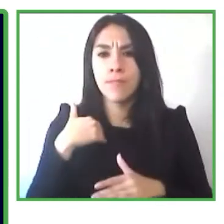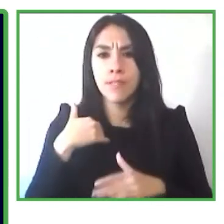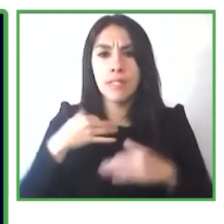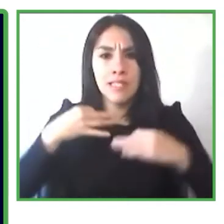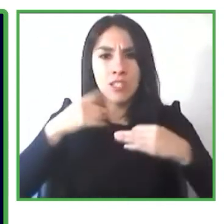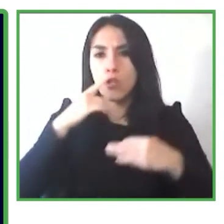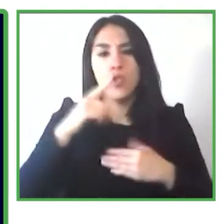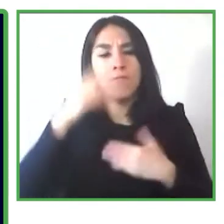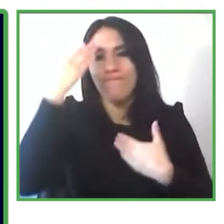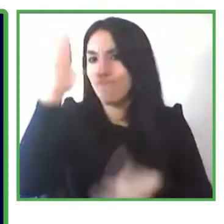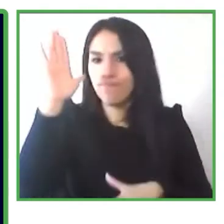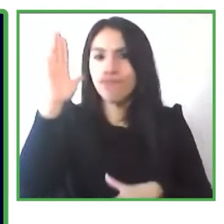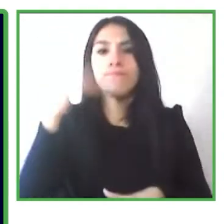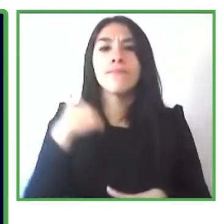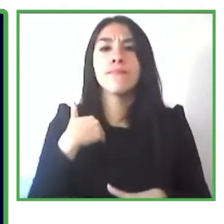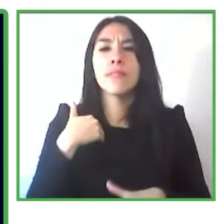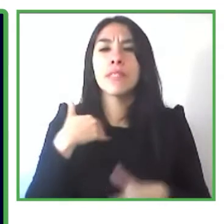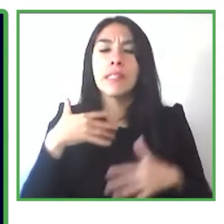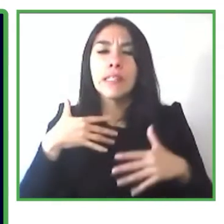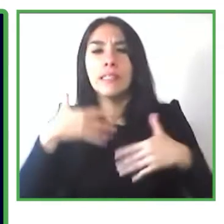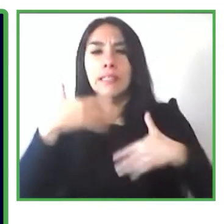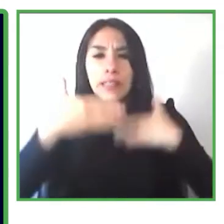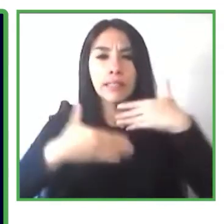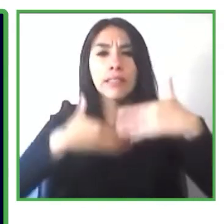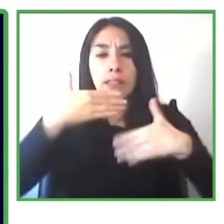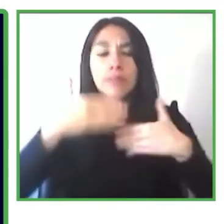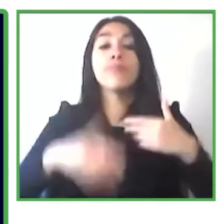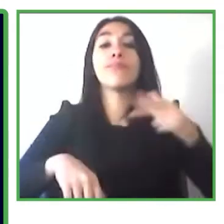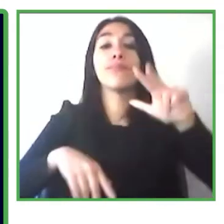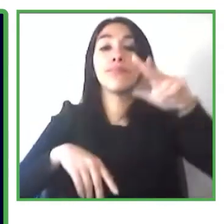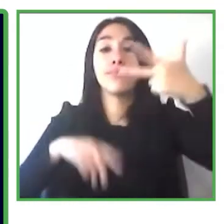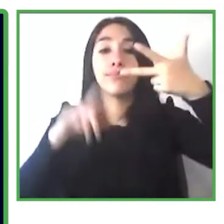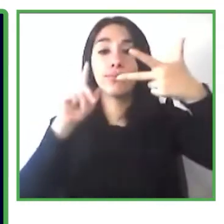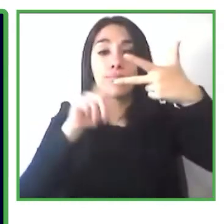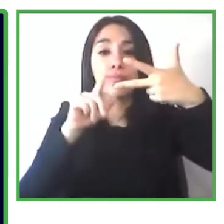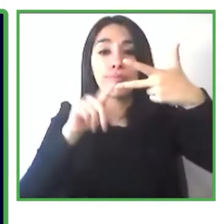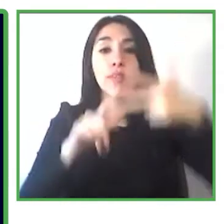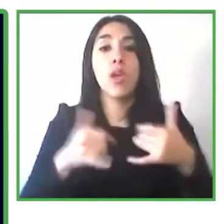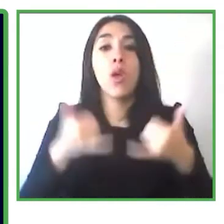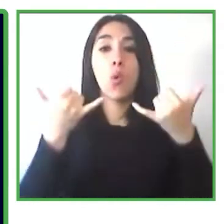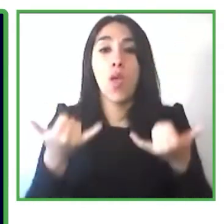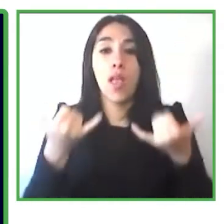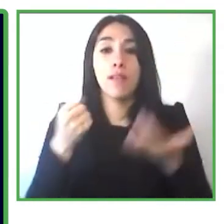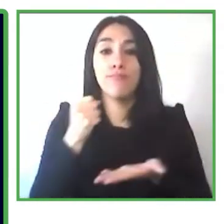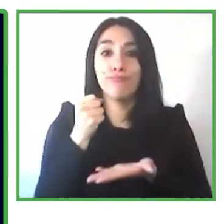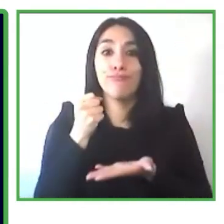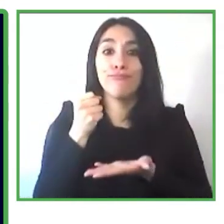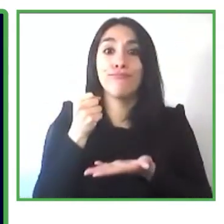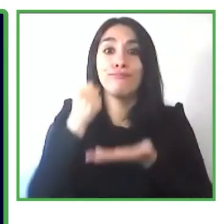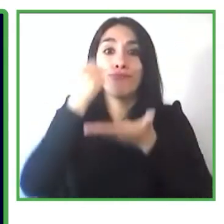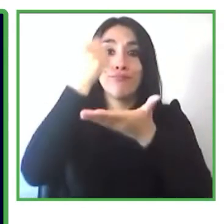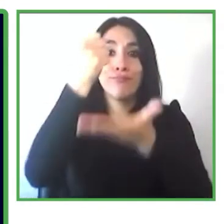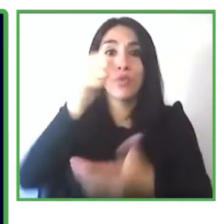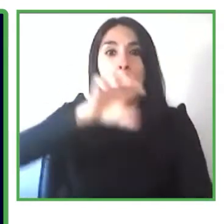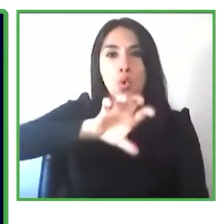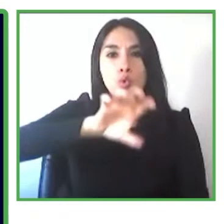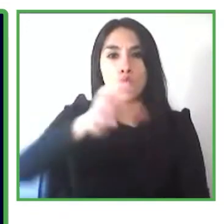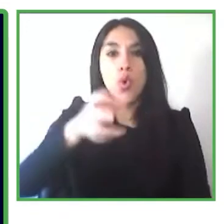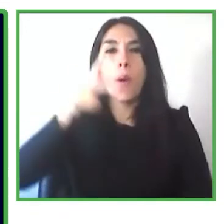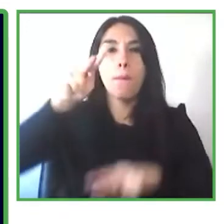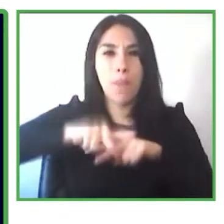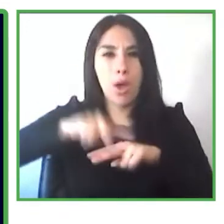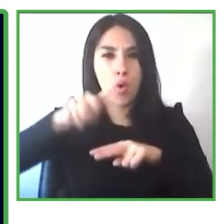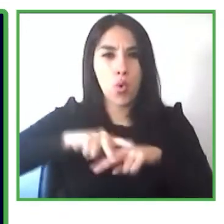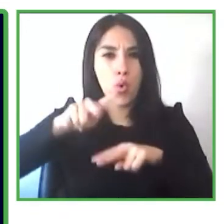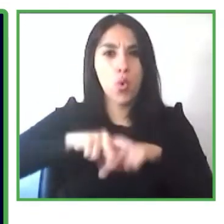último actualmente la inversión en Paraguay en inclusión no es retribuida las empresas no